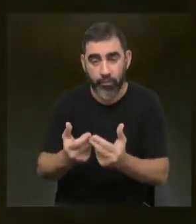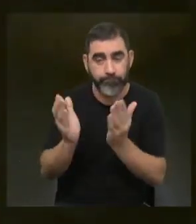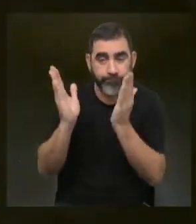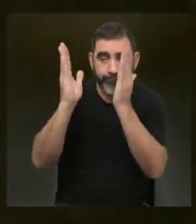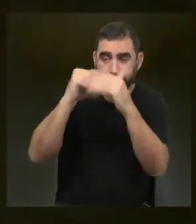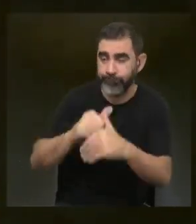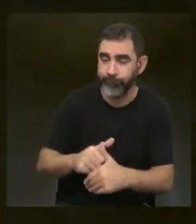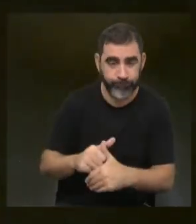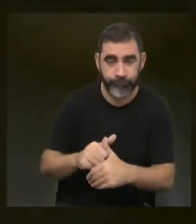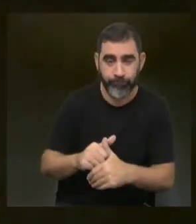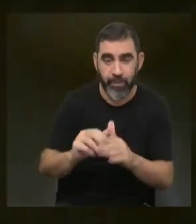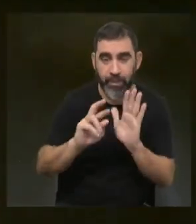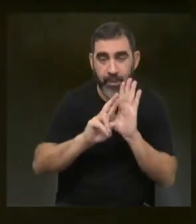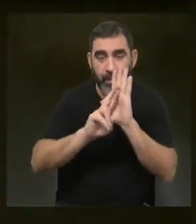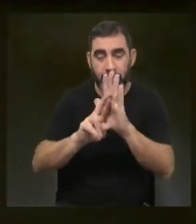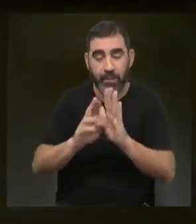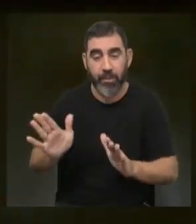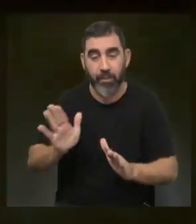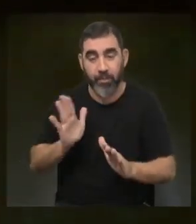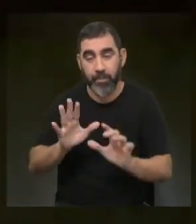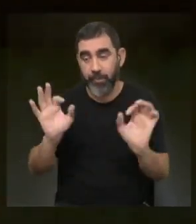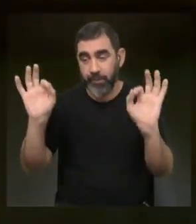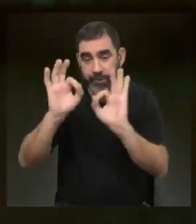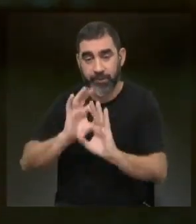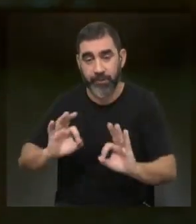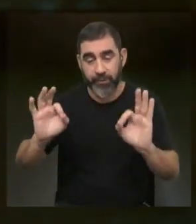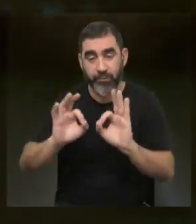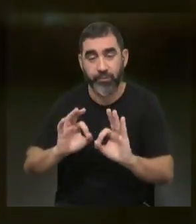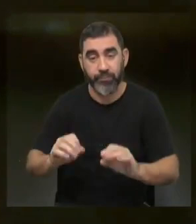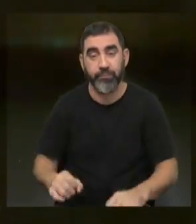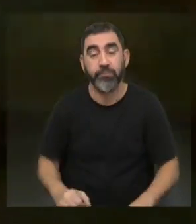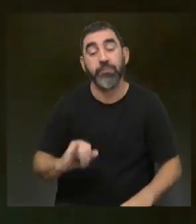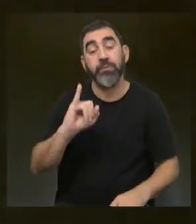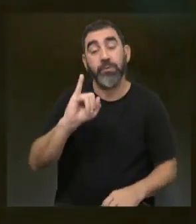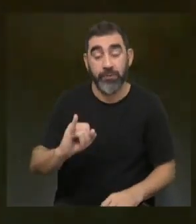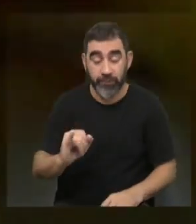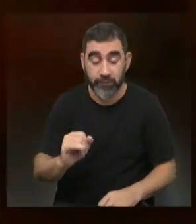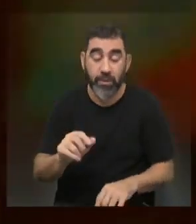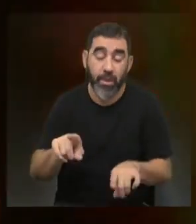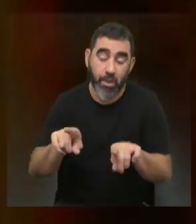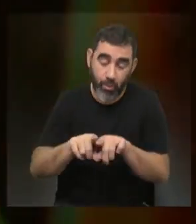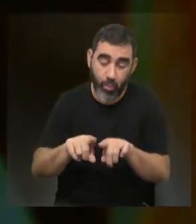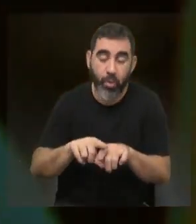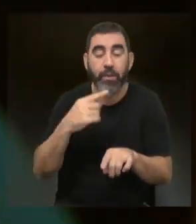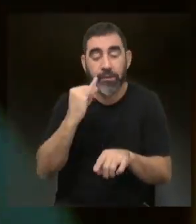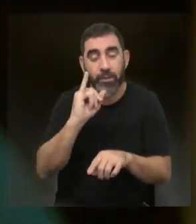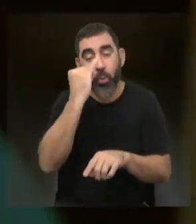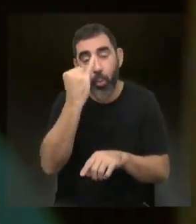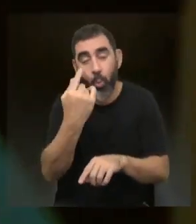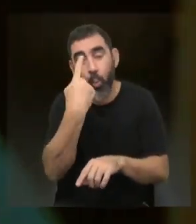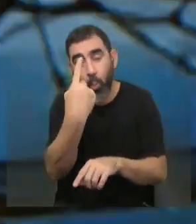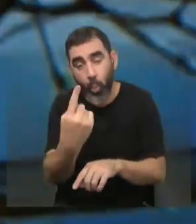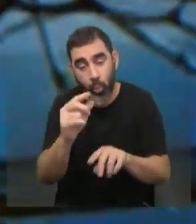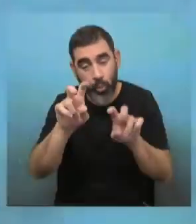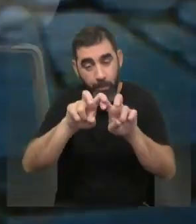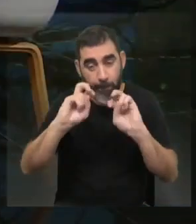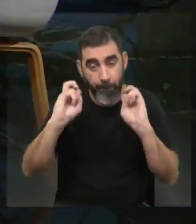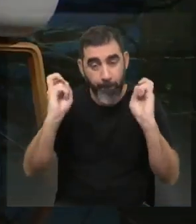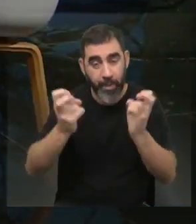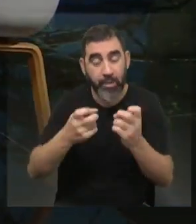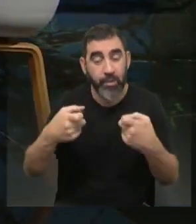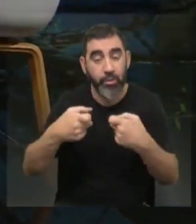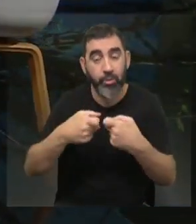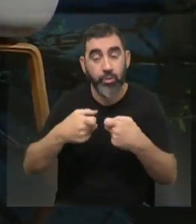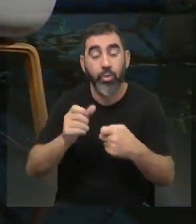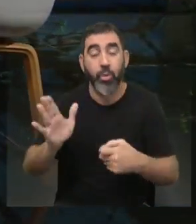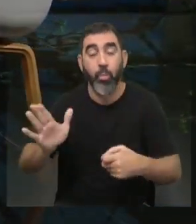no se logró que hubiera una representación equitativa en todos los paneles, sin perjuicio de lo cual va a haber un panel específico de la Asociación